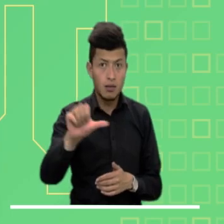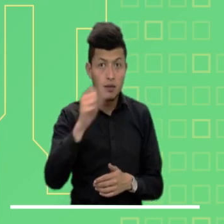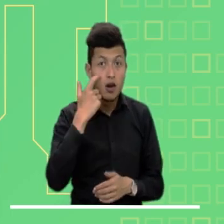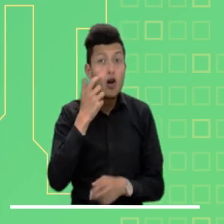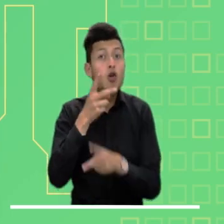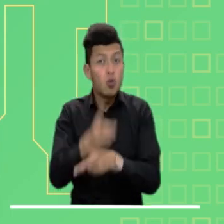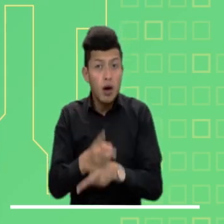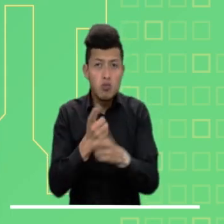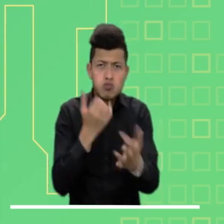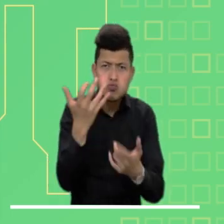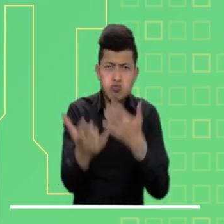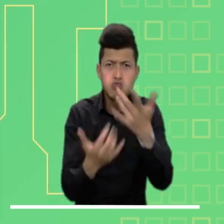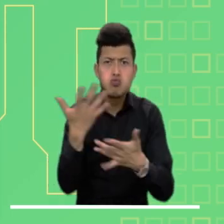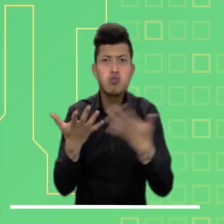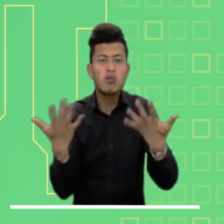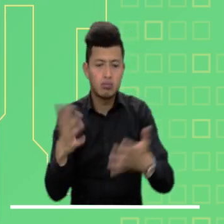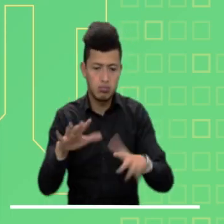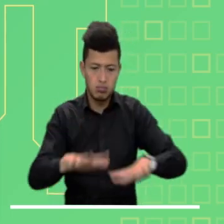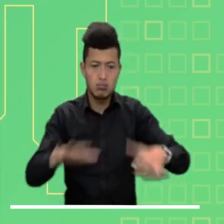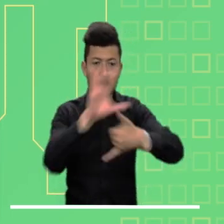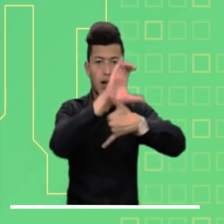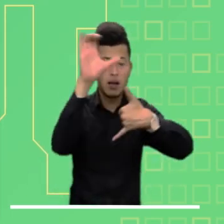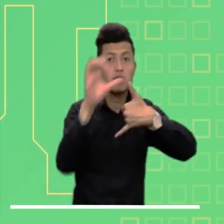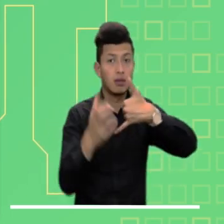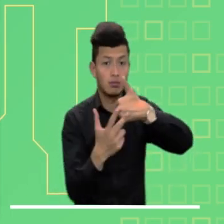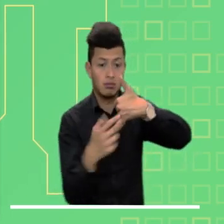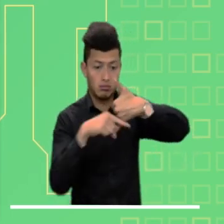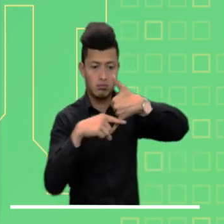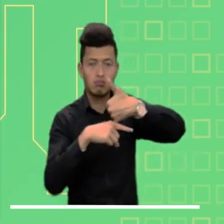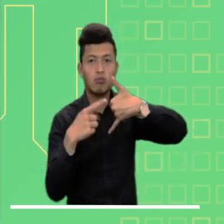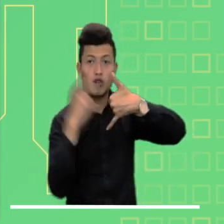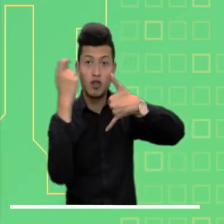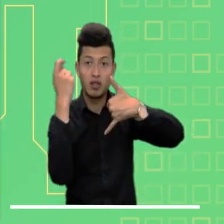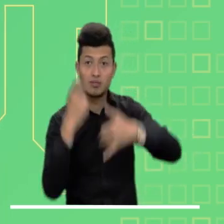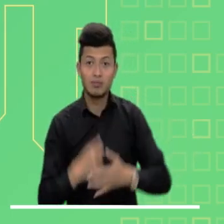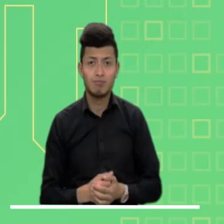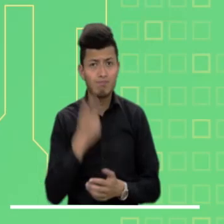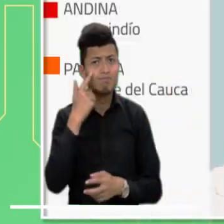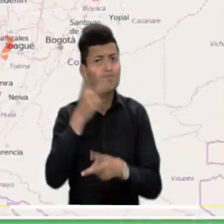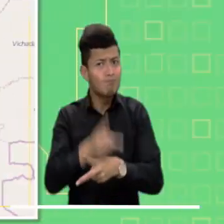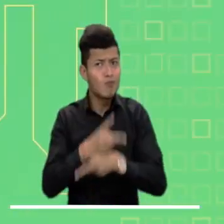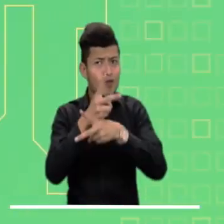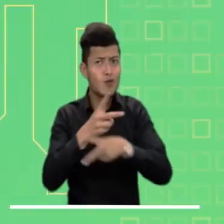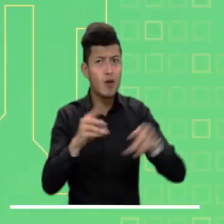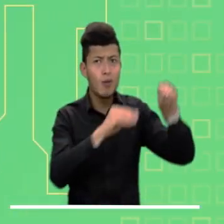Alerta por probabilidad de incendios en las regiones Caribe, Amazónica y Orinocía.